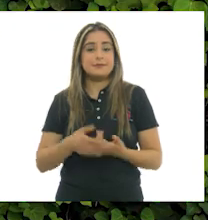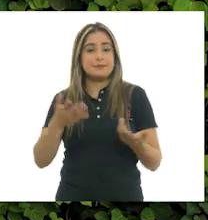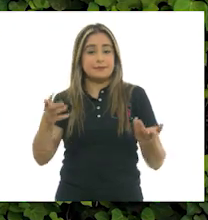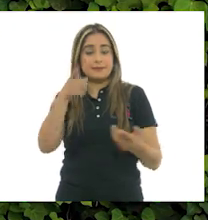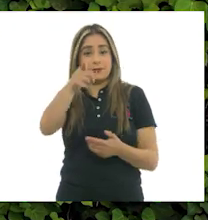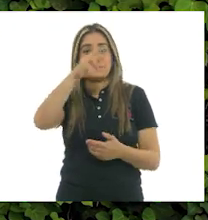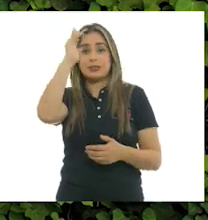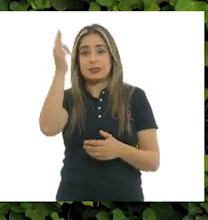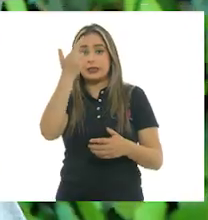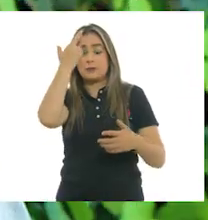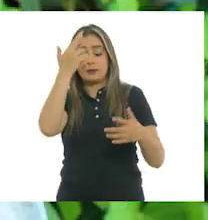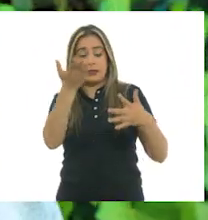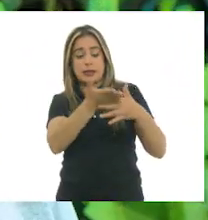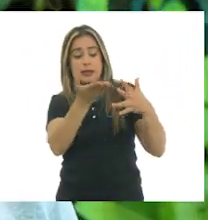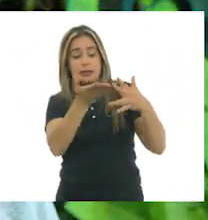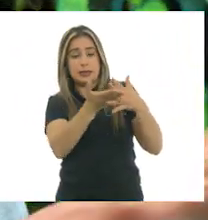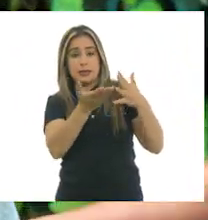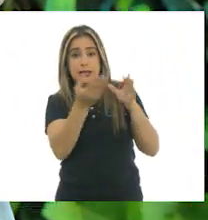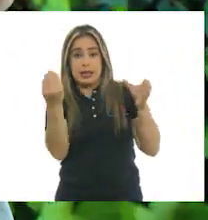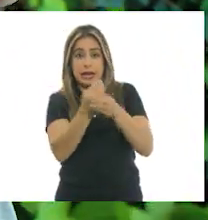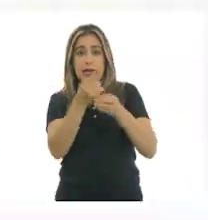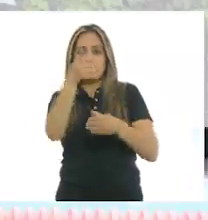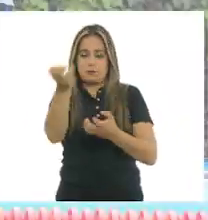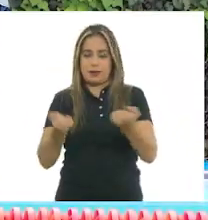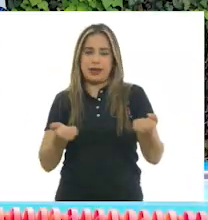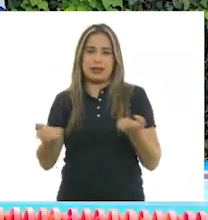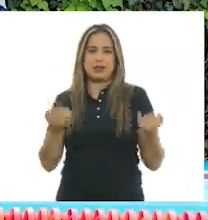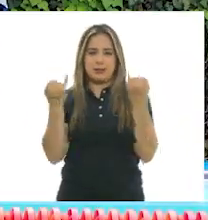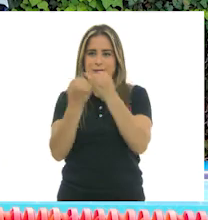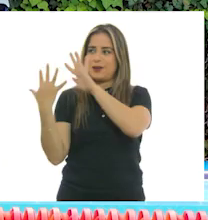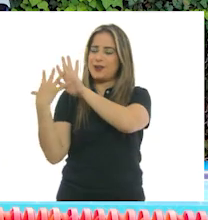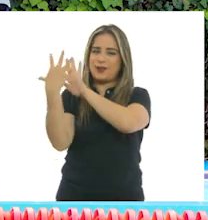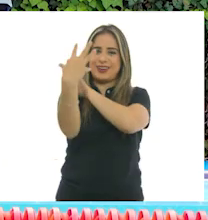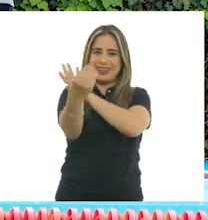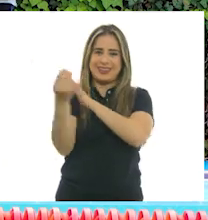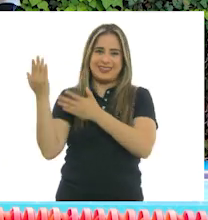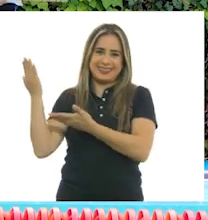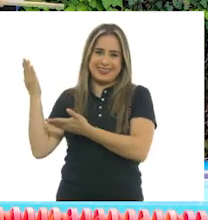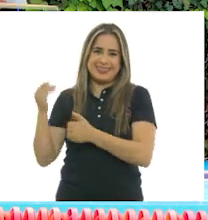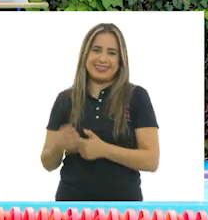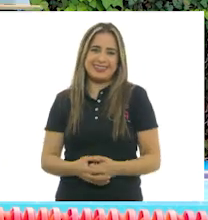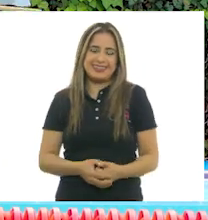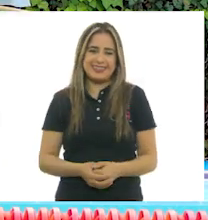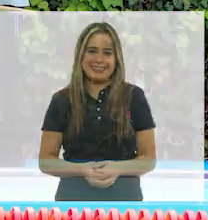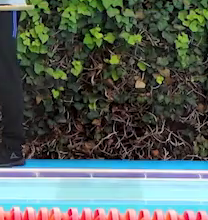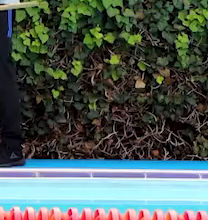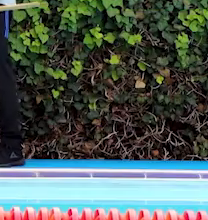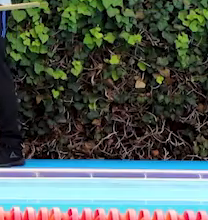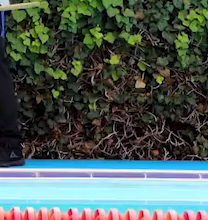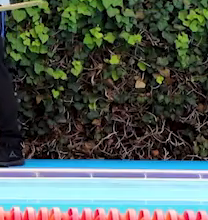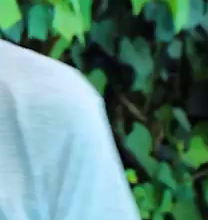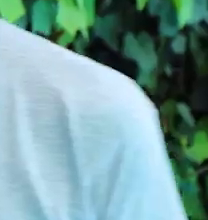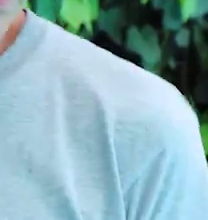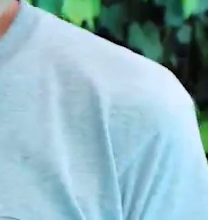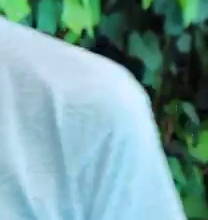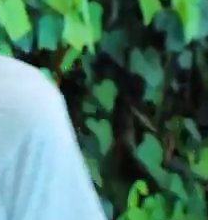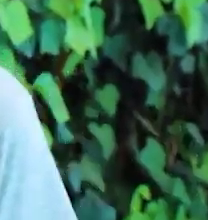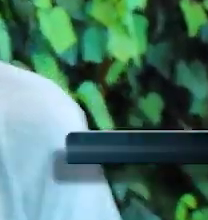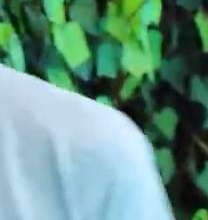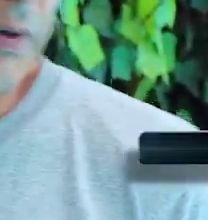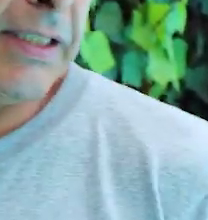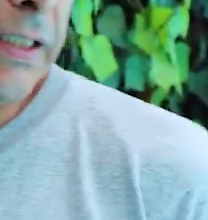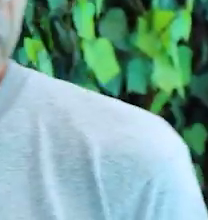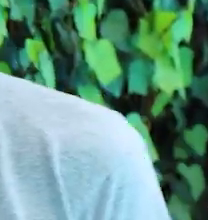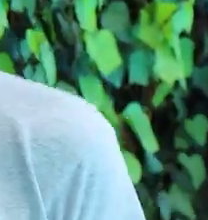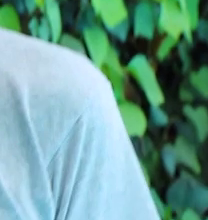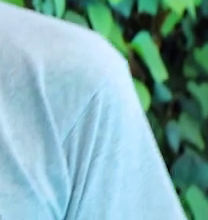Recuerda, entre clase y clase, activa tu cuerpo. Ok, vamos a tomar un palo, lo que vamos a trabajar es brazo, abrimos